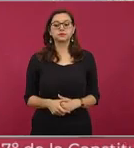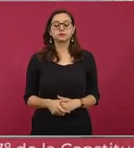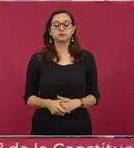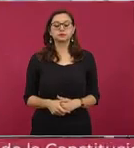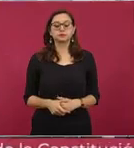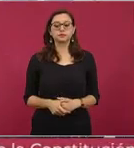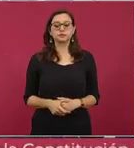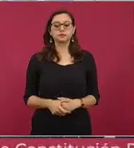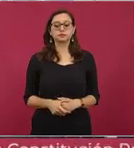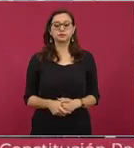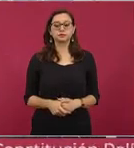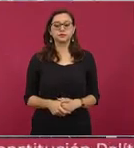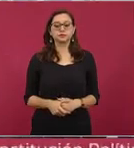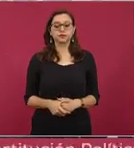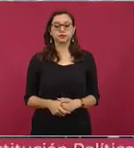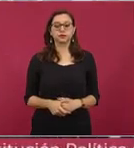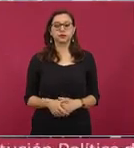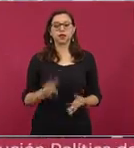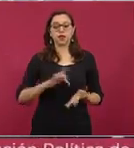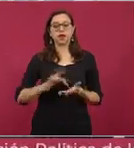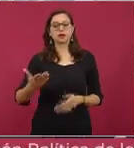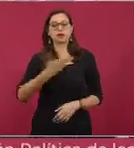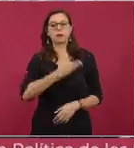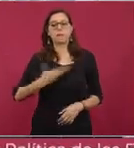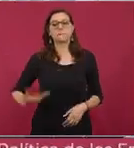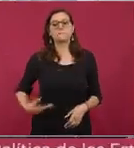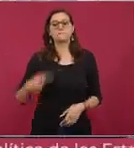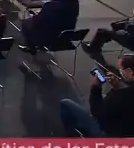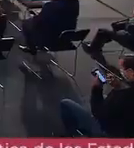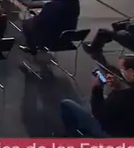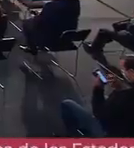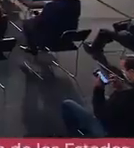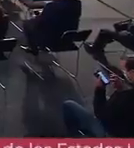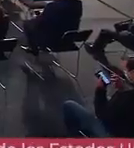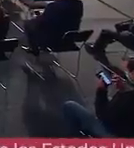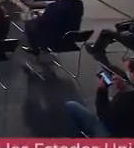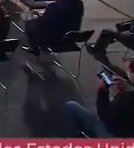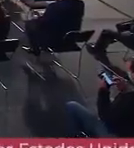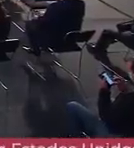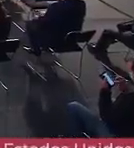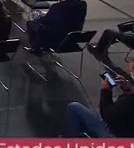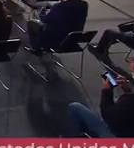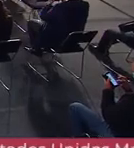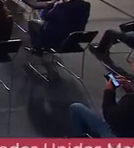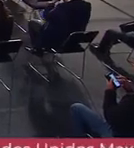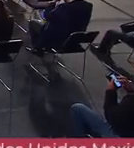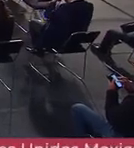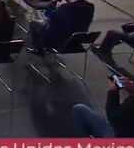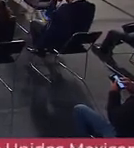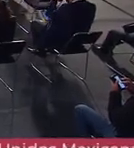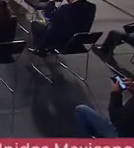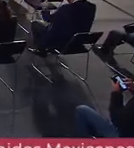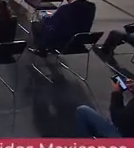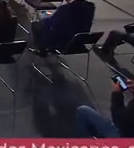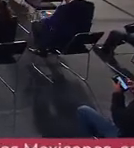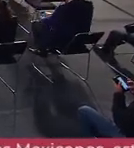Gracias, presidente. Muy buenos días. Janet Galindo de La Chispa, de Tabasco, Quintana Roo, Campeche y Yucatán.